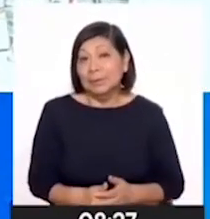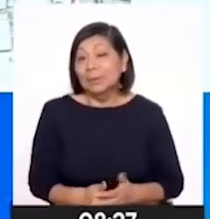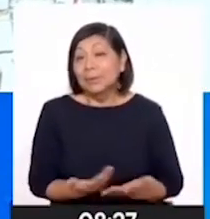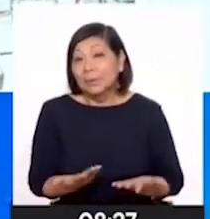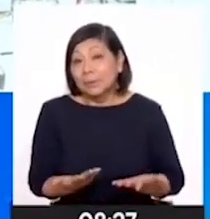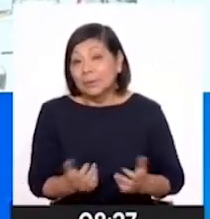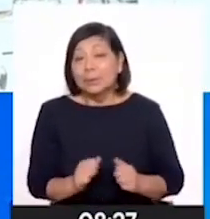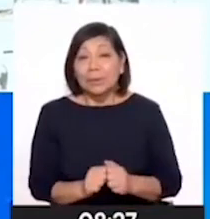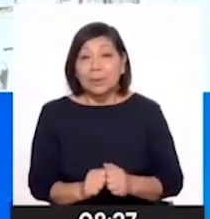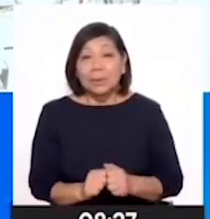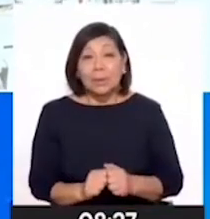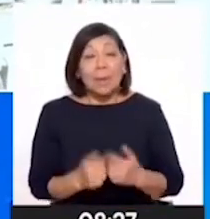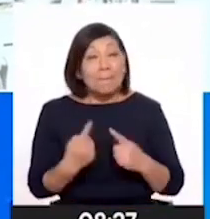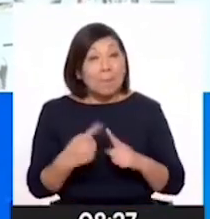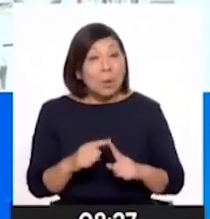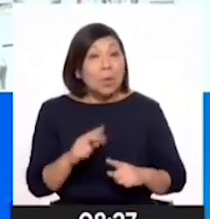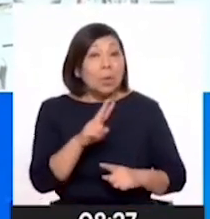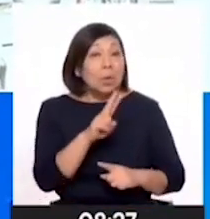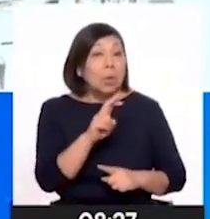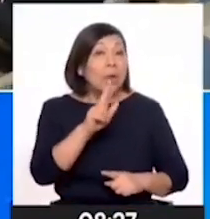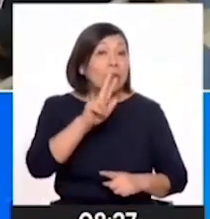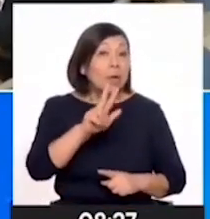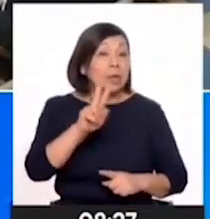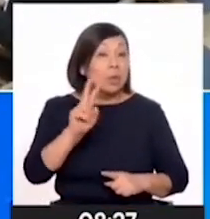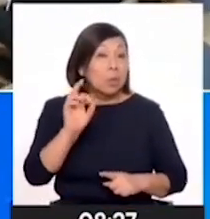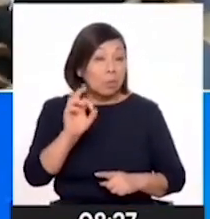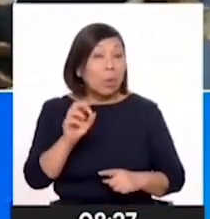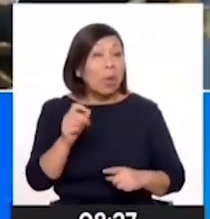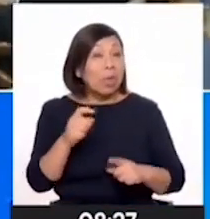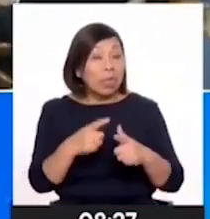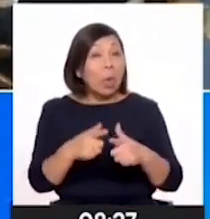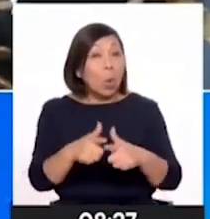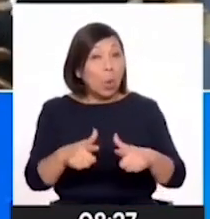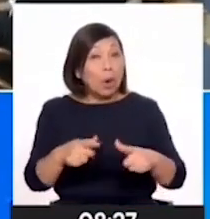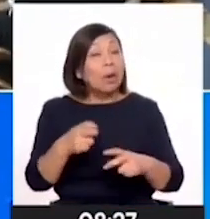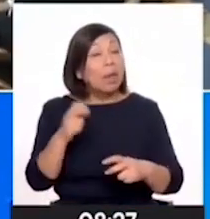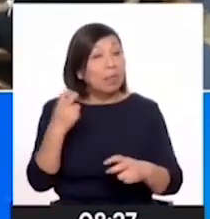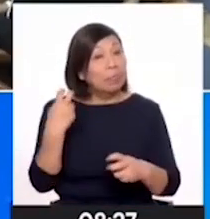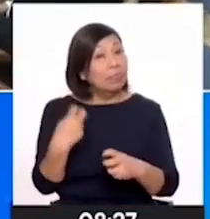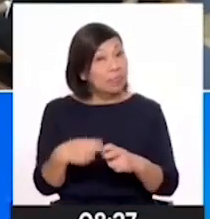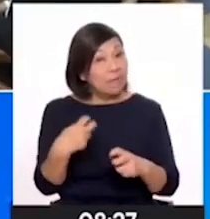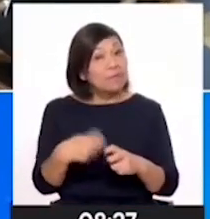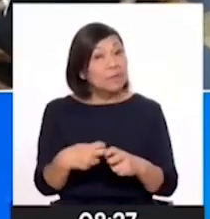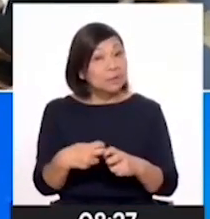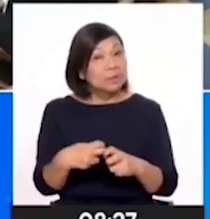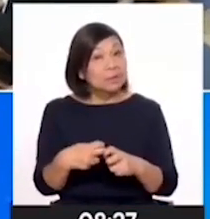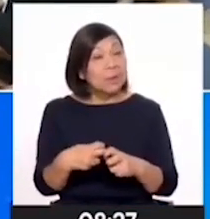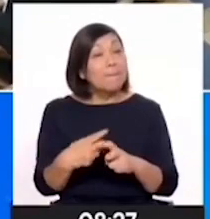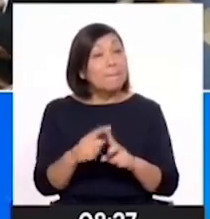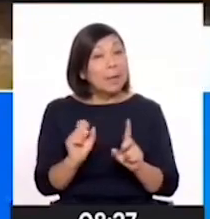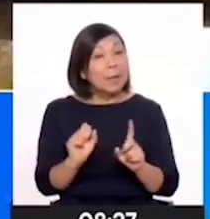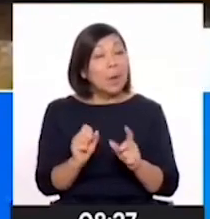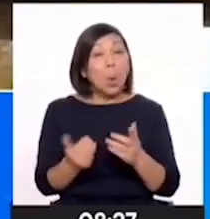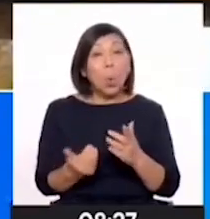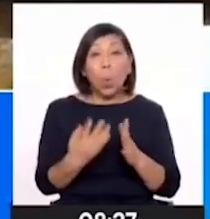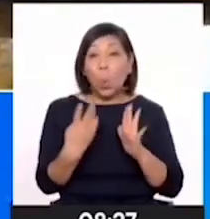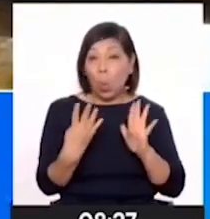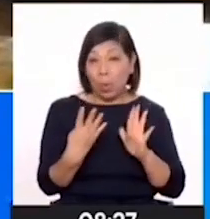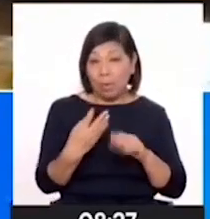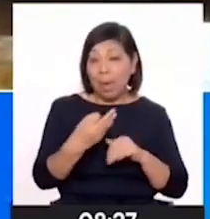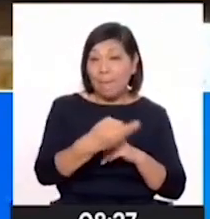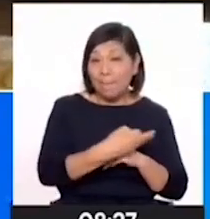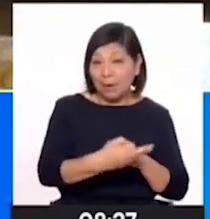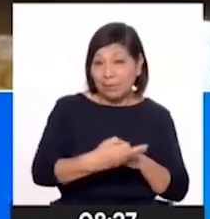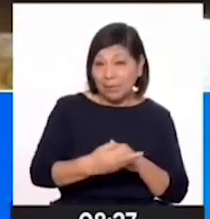Bueno, nosotros ingresamos 232 puntos críticos para que puedan ser intervenidos en las nueve provincias de la